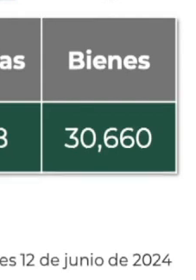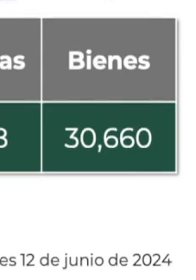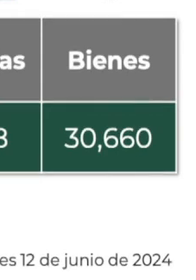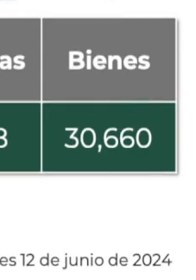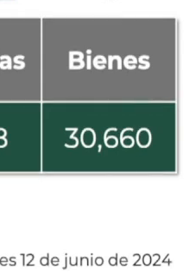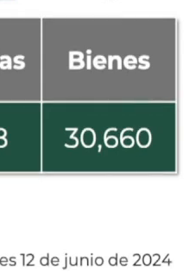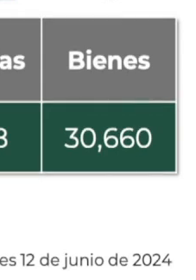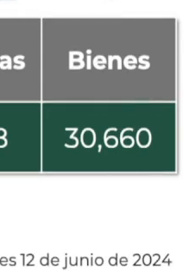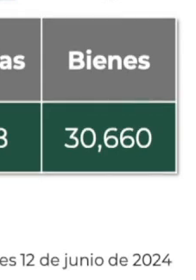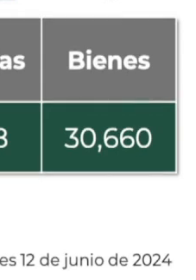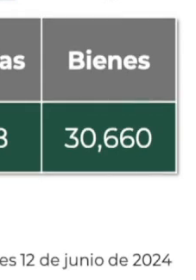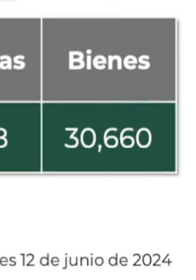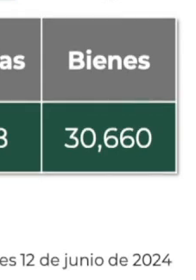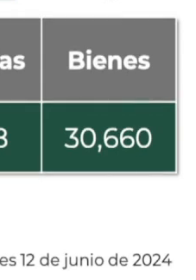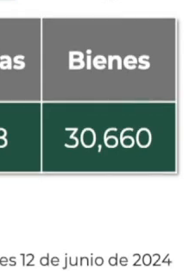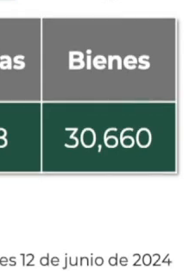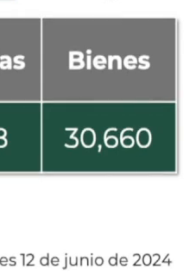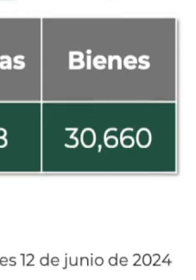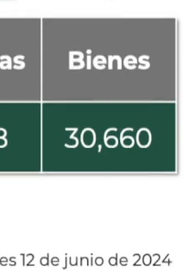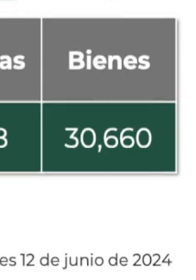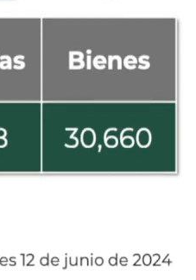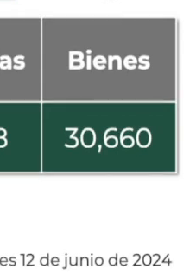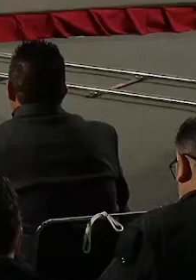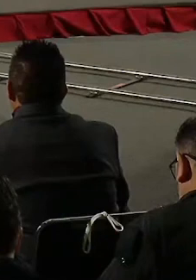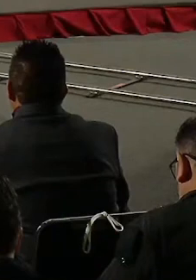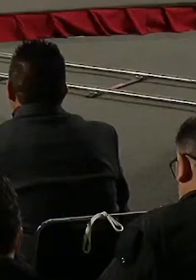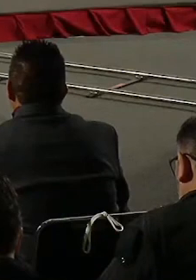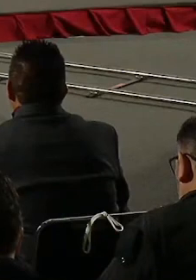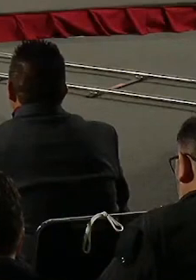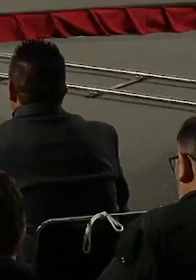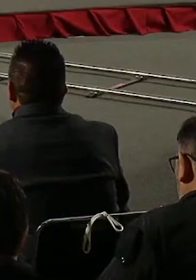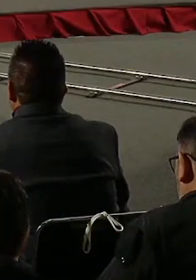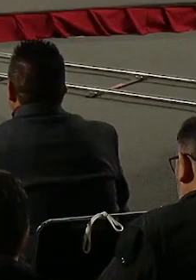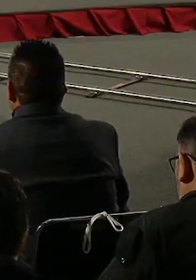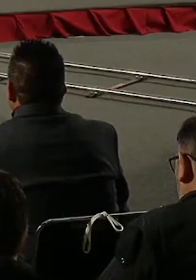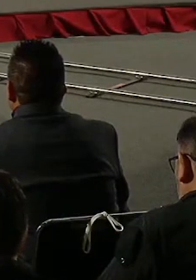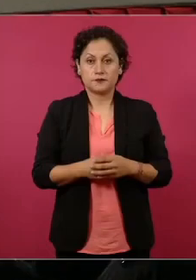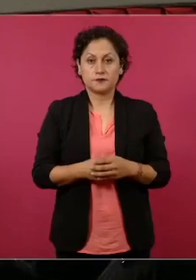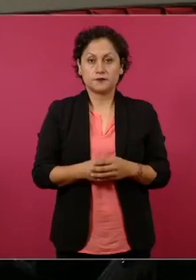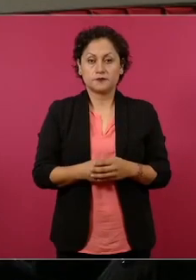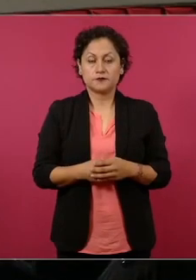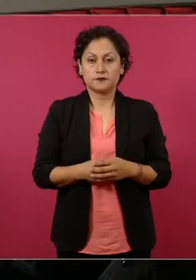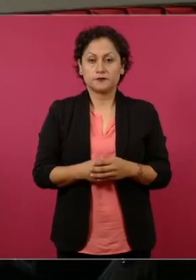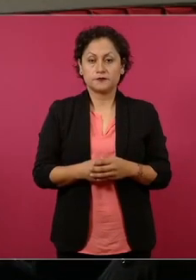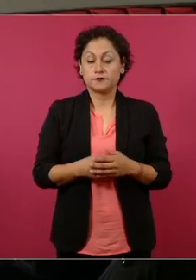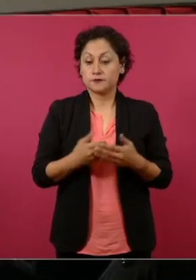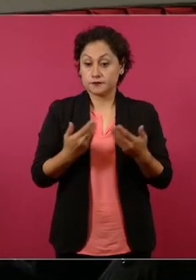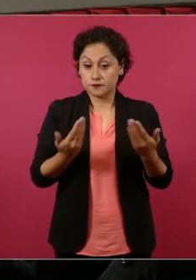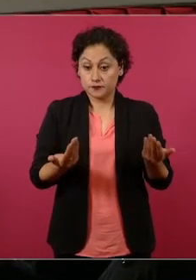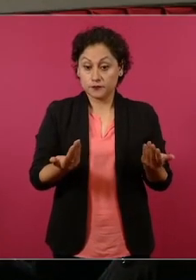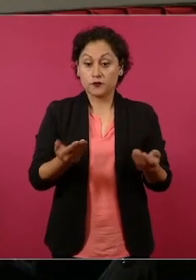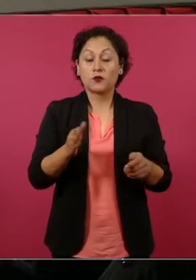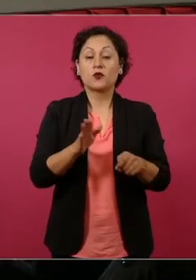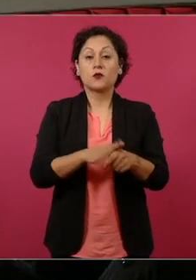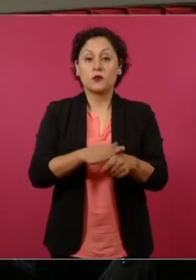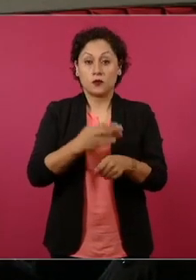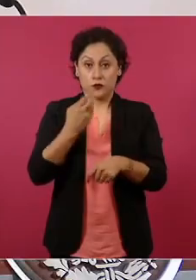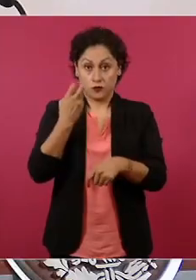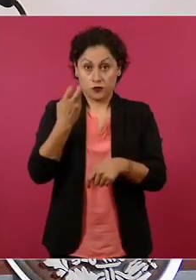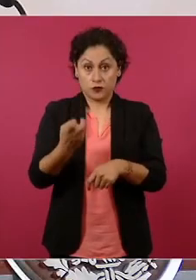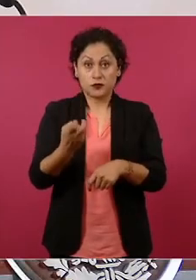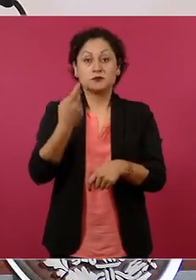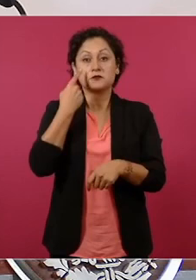pero igual pueden ser muchas más. Entonces, fueron 53